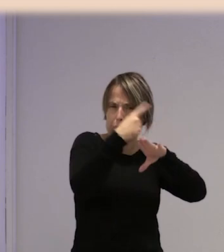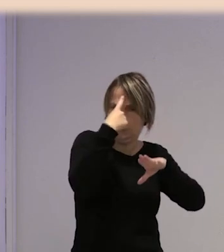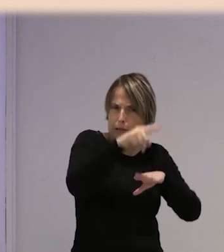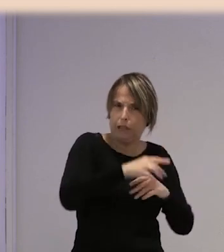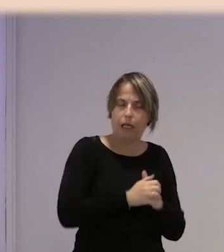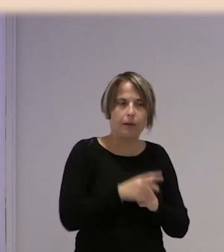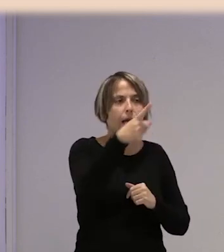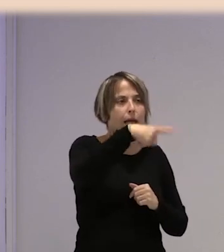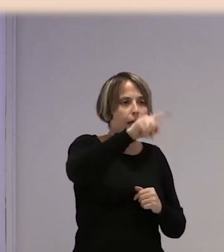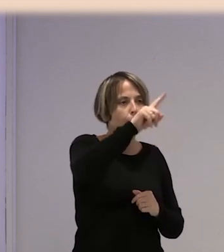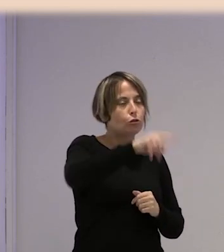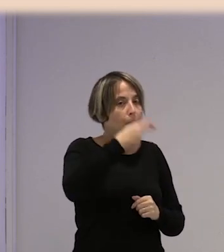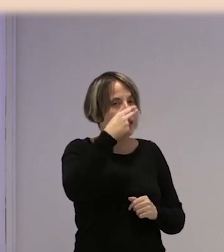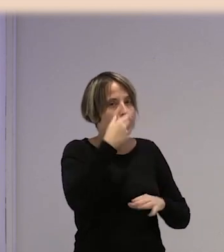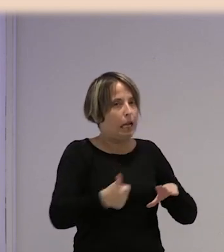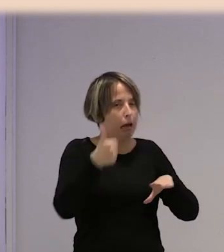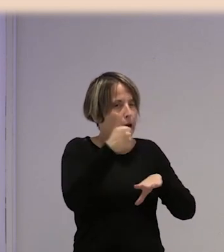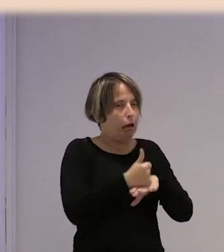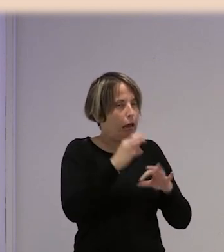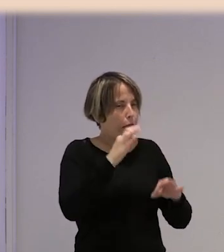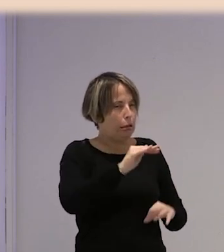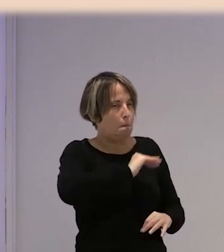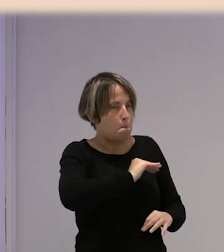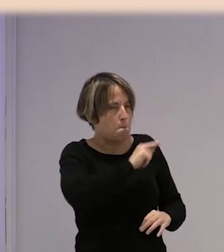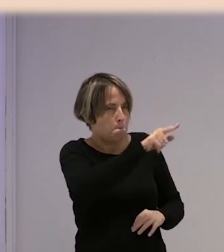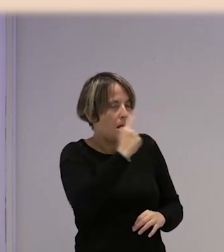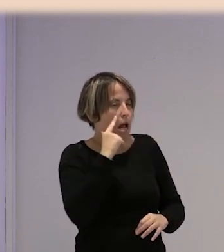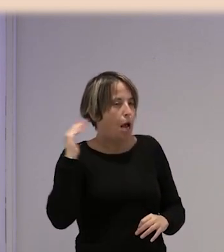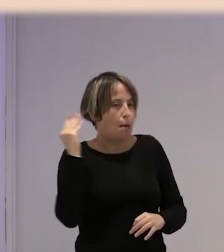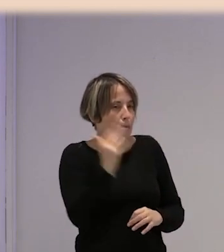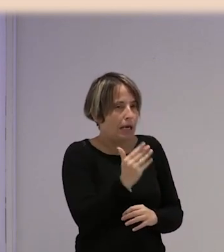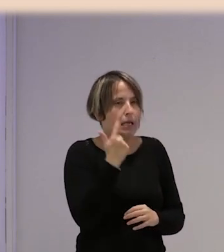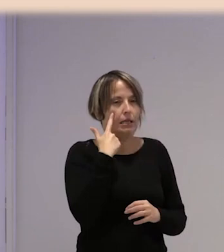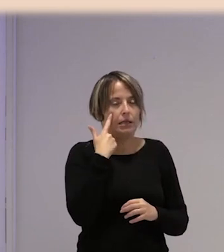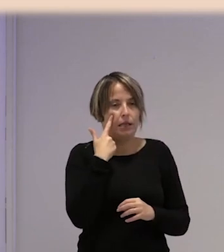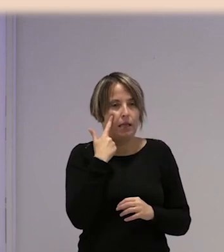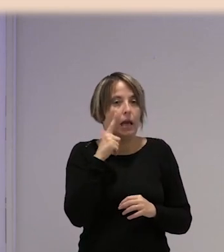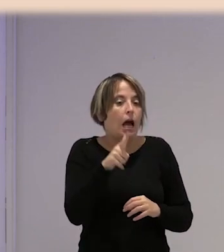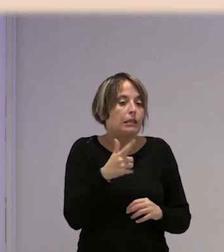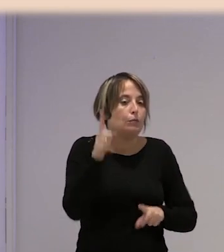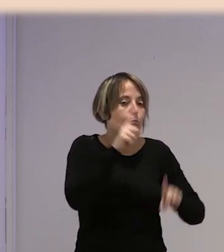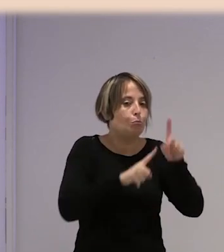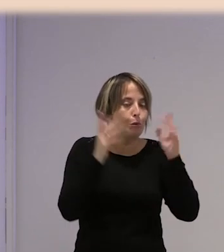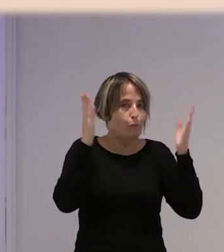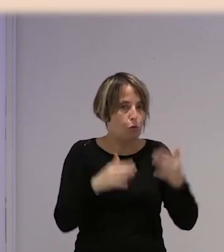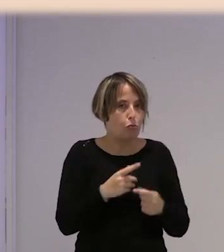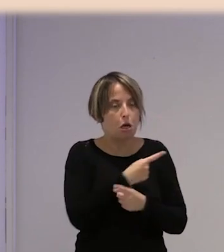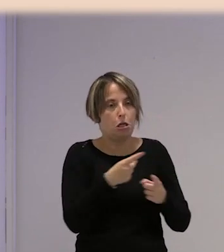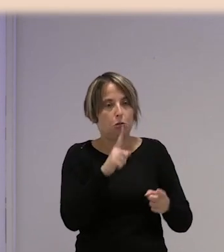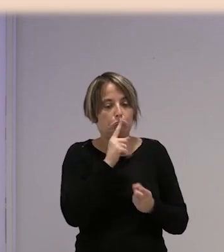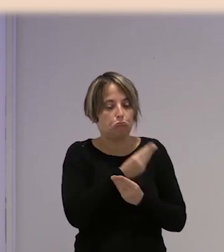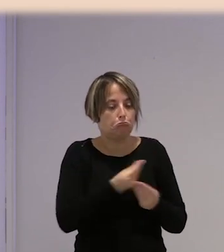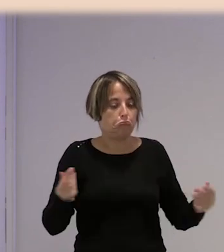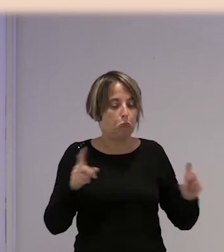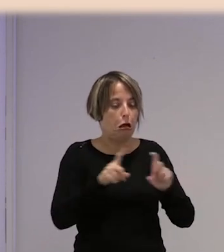de hecho, a ellos les conviene tener una encargada así, teniendo a las mujeres amenazadas, frenadas, así no pueden tener problema ninguno y todo lo que está pasando se queda